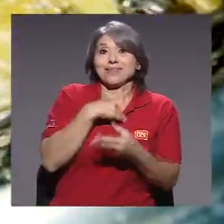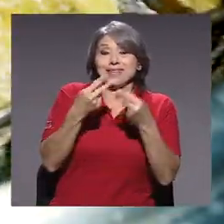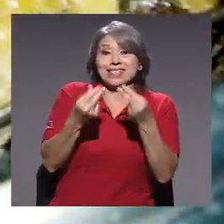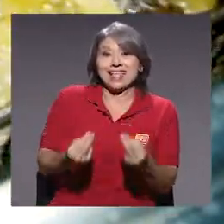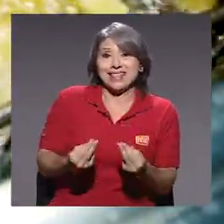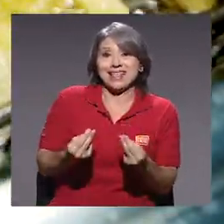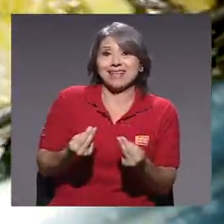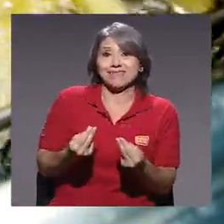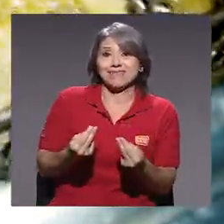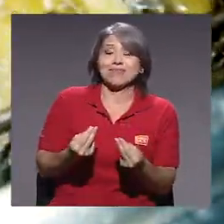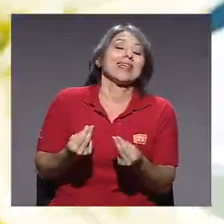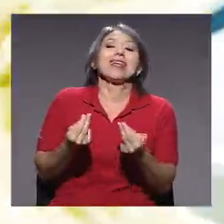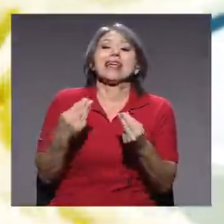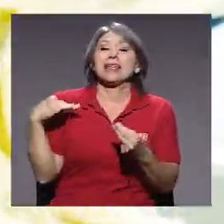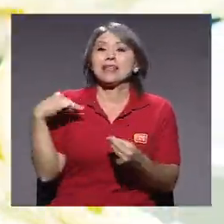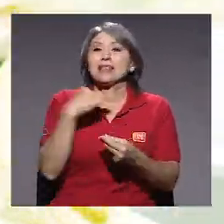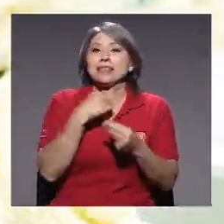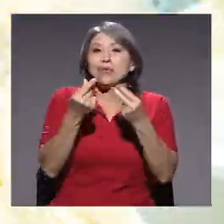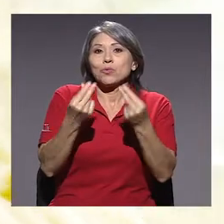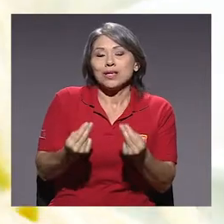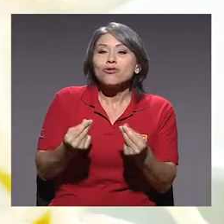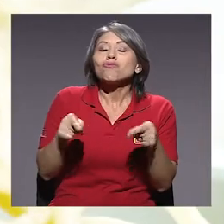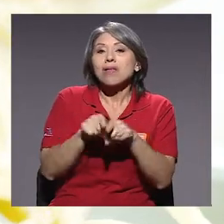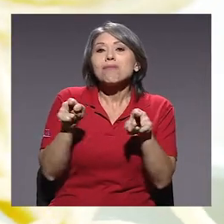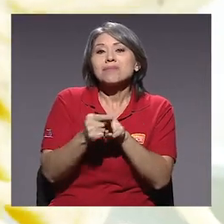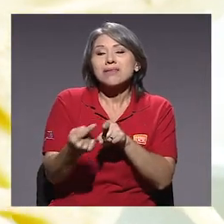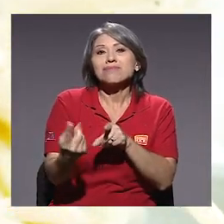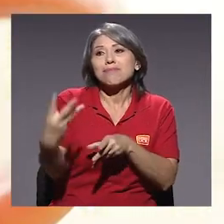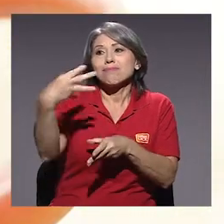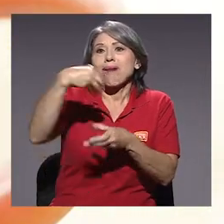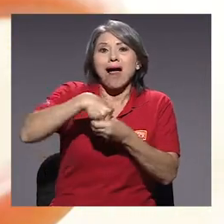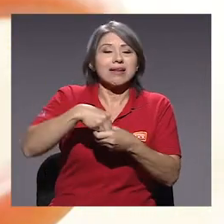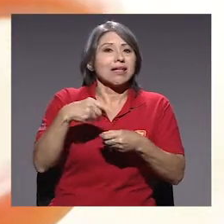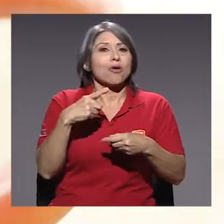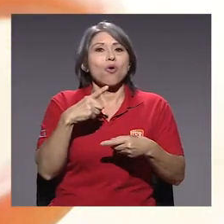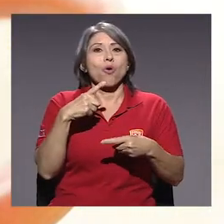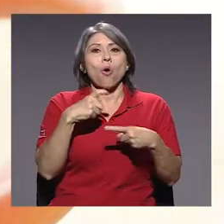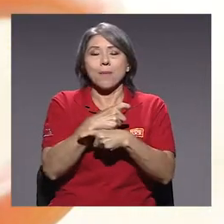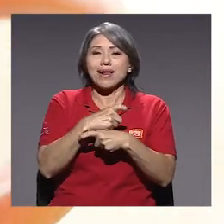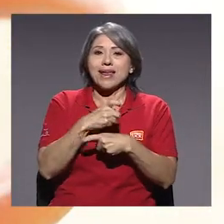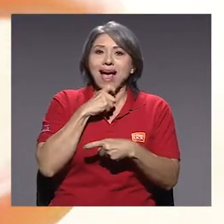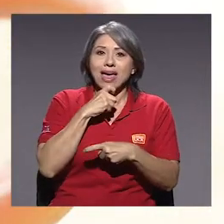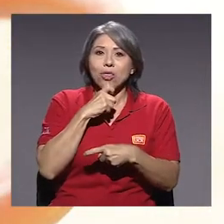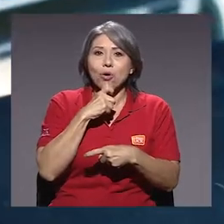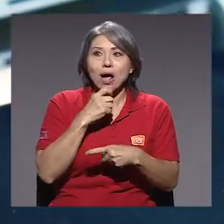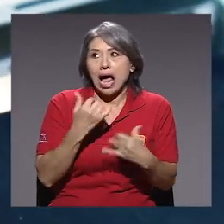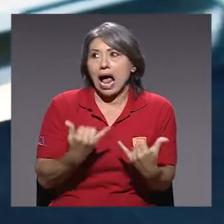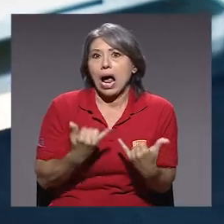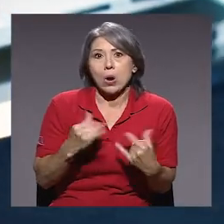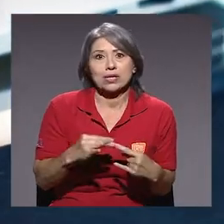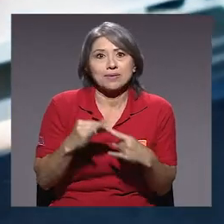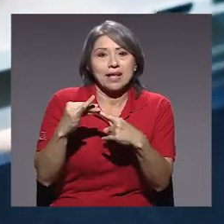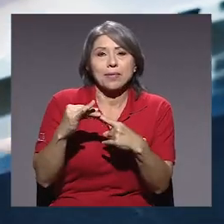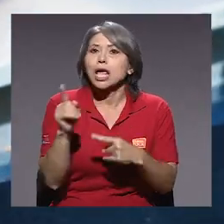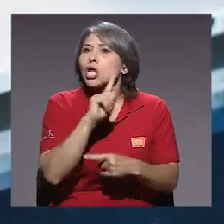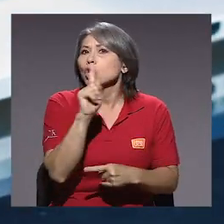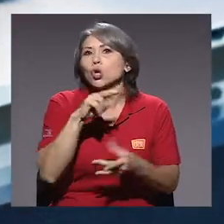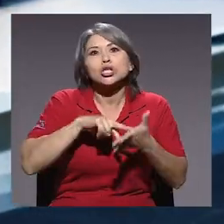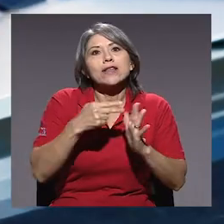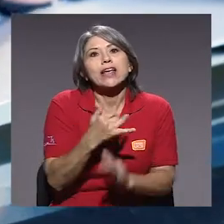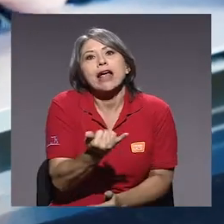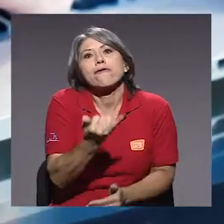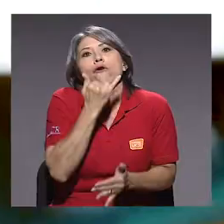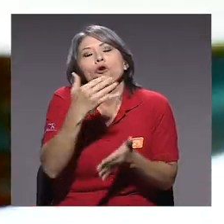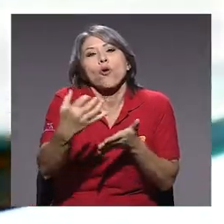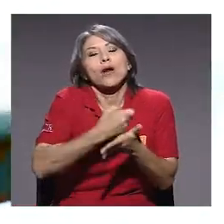Tributación. Tributación es parte de esa institucionalidad muy complicada, especialmente ahora. No es que esté mal que se cobren los impuestos, pero ahora